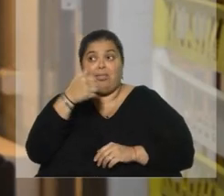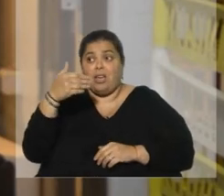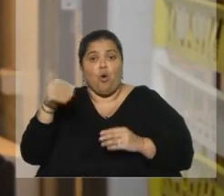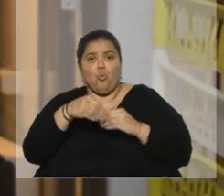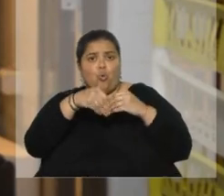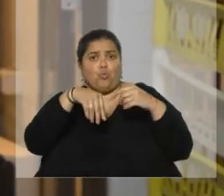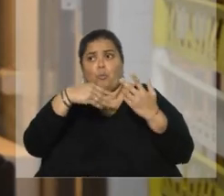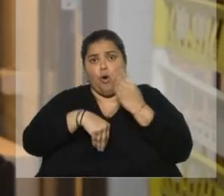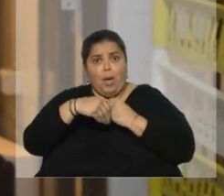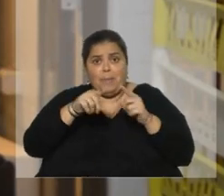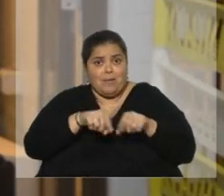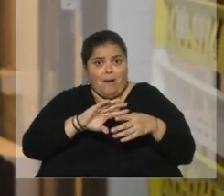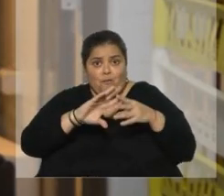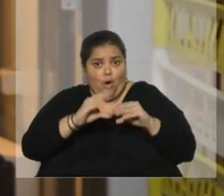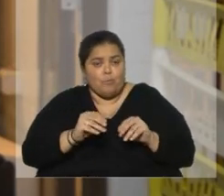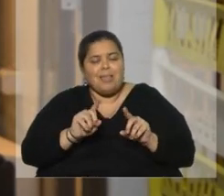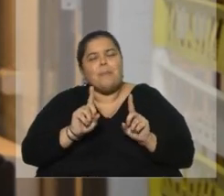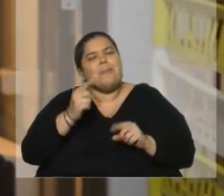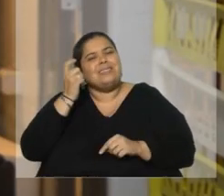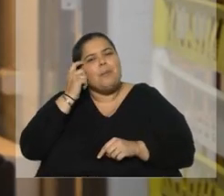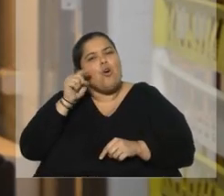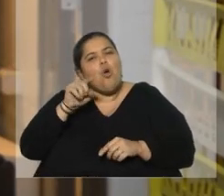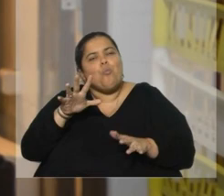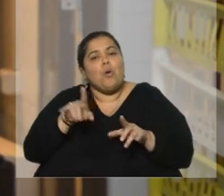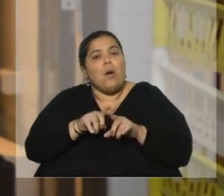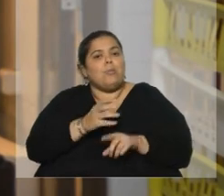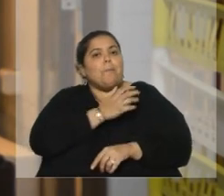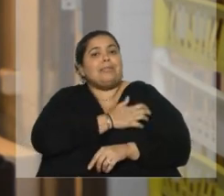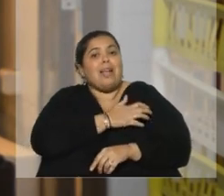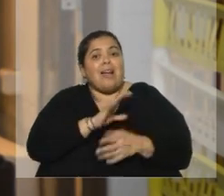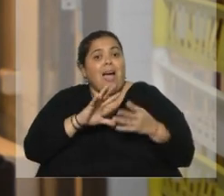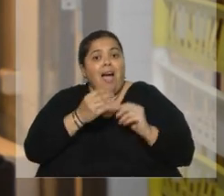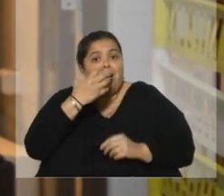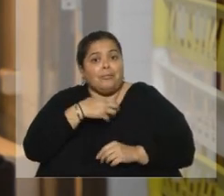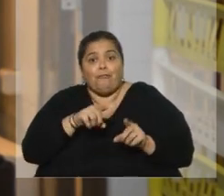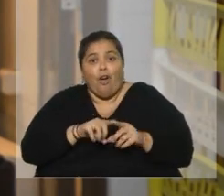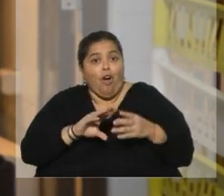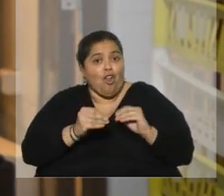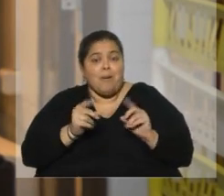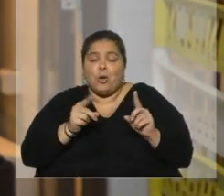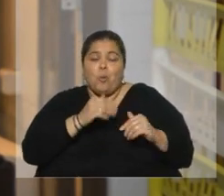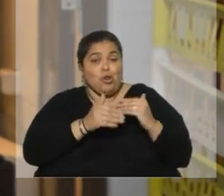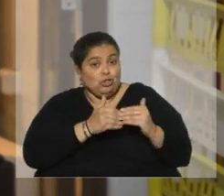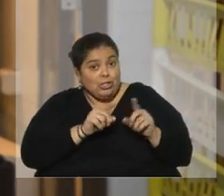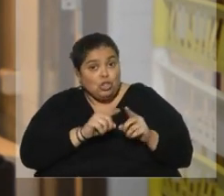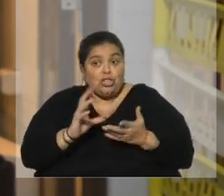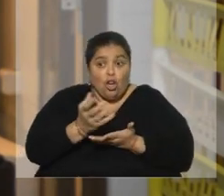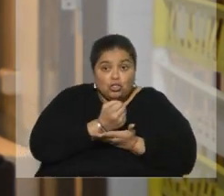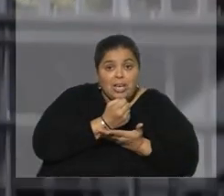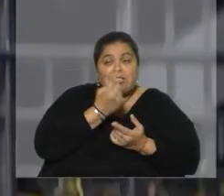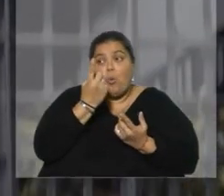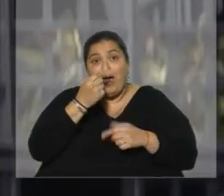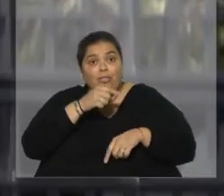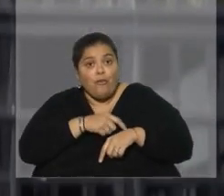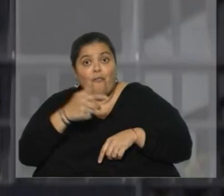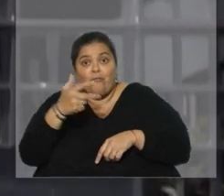esos procesos y pensarlo más como tal, como si fuera una manzana. Y bueno, una manzana tiene su proceso de que se cosecha en un momento, que se guarda